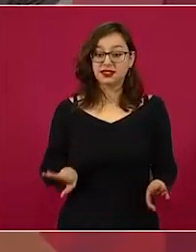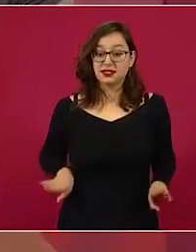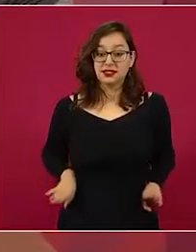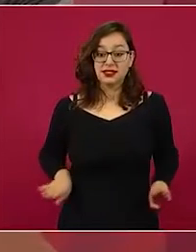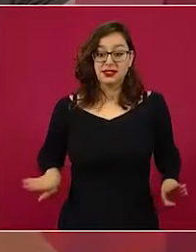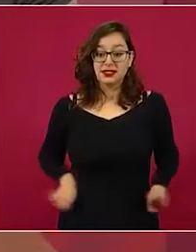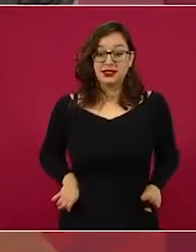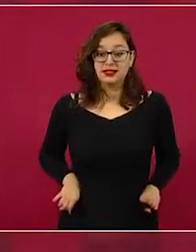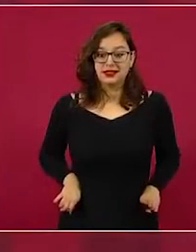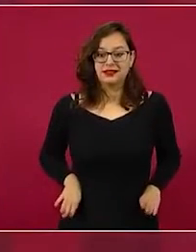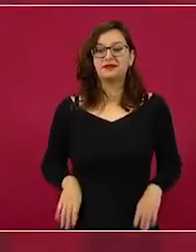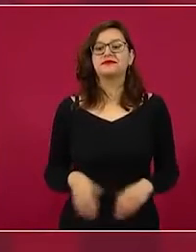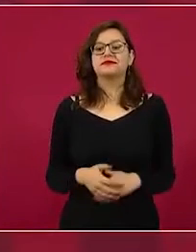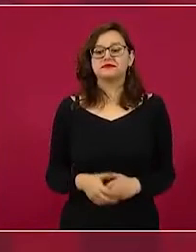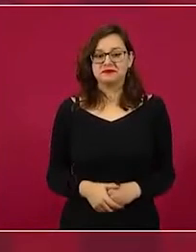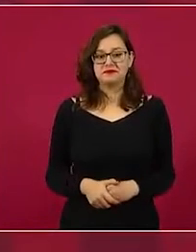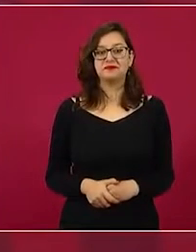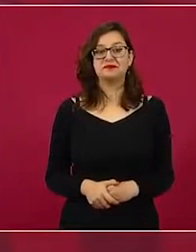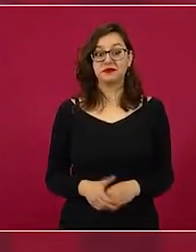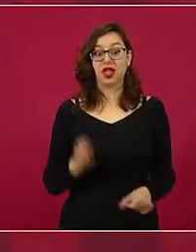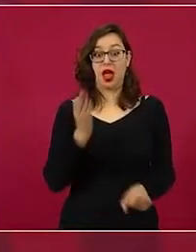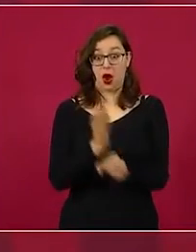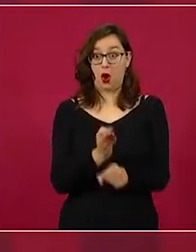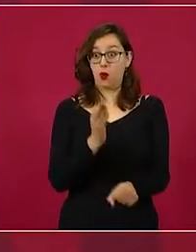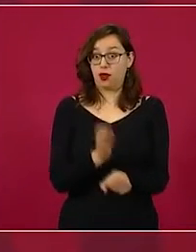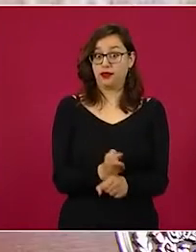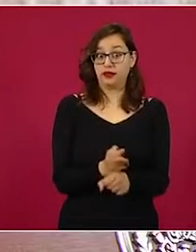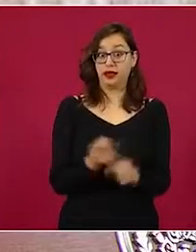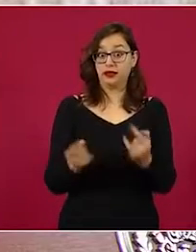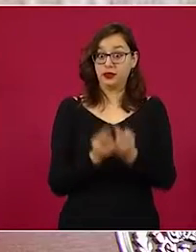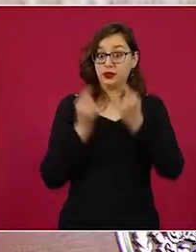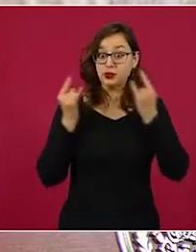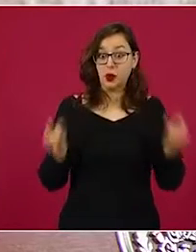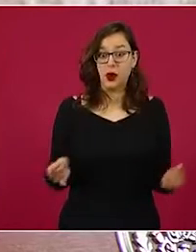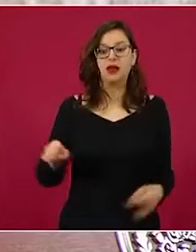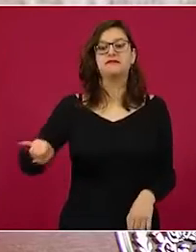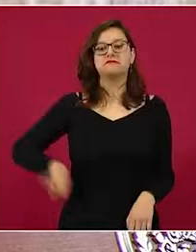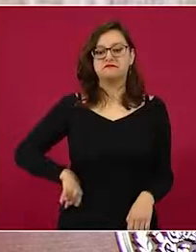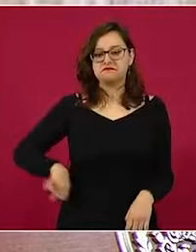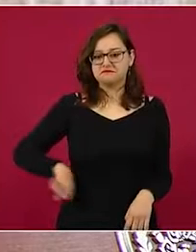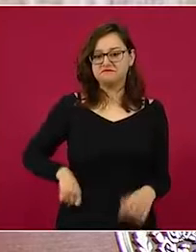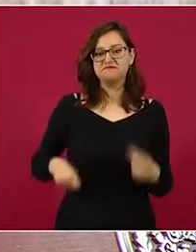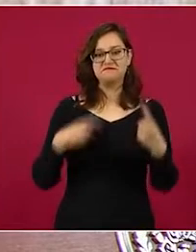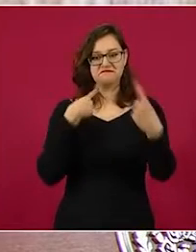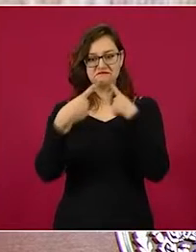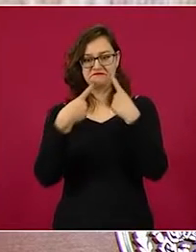Por eso es muy interesante lo que está sucediendo y no dejar el debate.